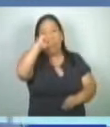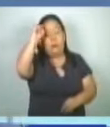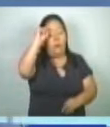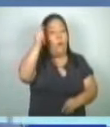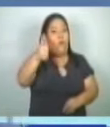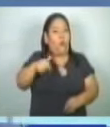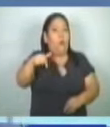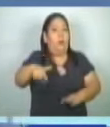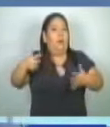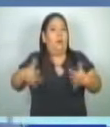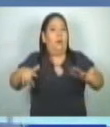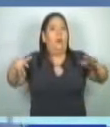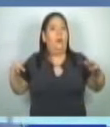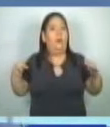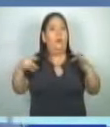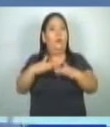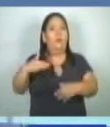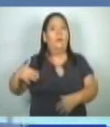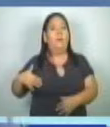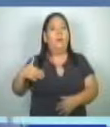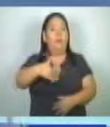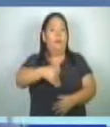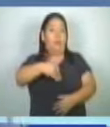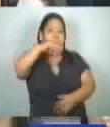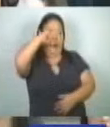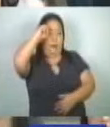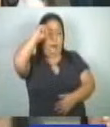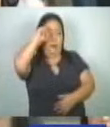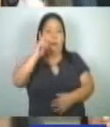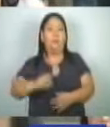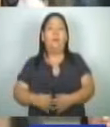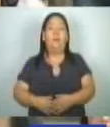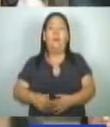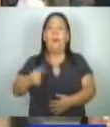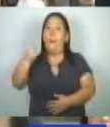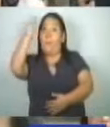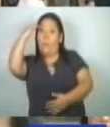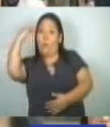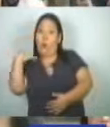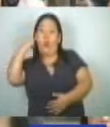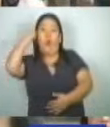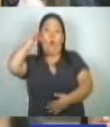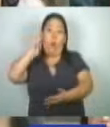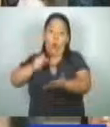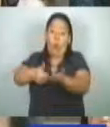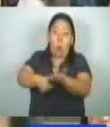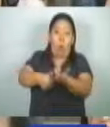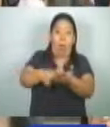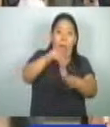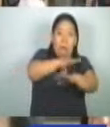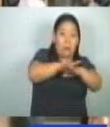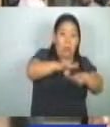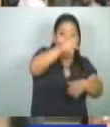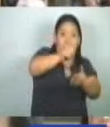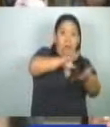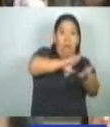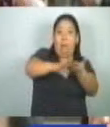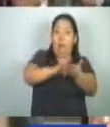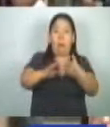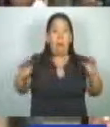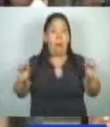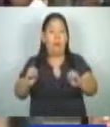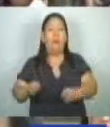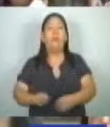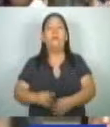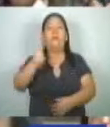encuentro con el ministro de Trabajo. Pero hay alcaldes y alcaldesas que finalizan el mes y no han pagado, y no pagan. El